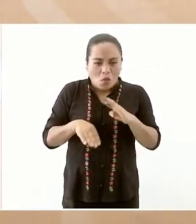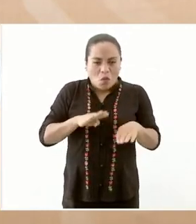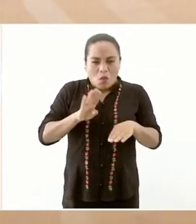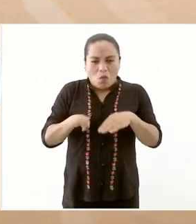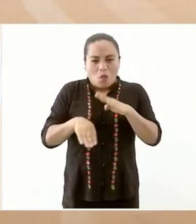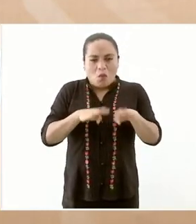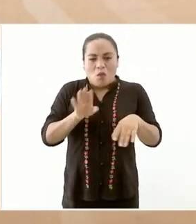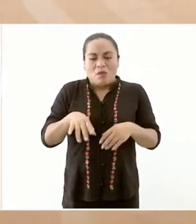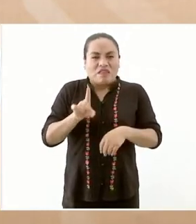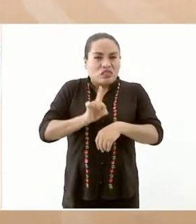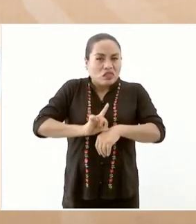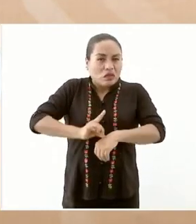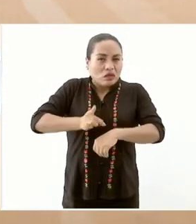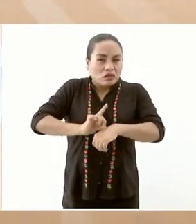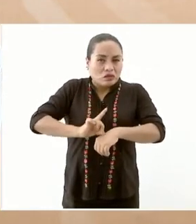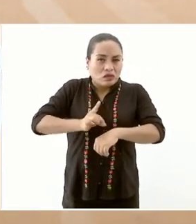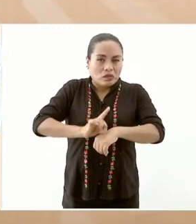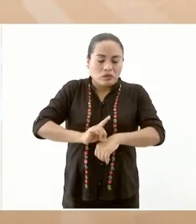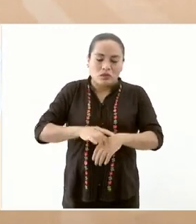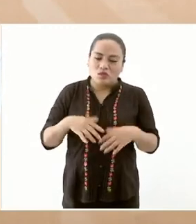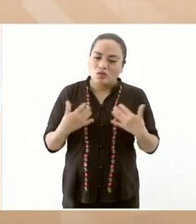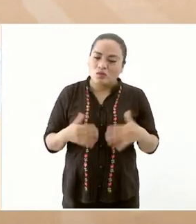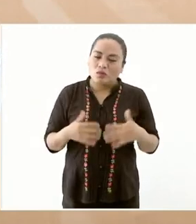y ahora